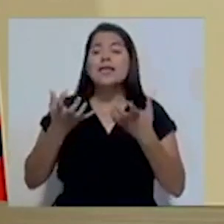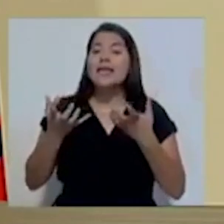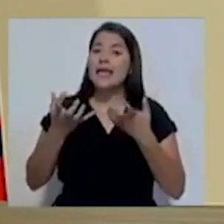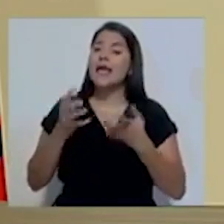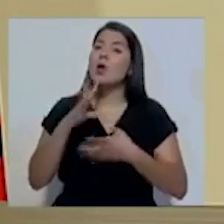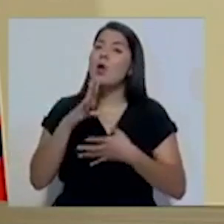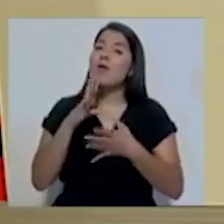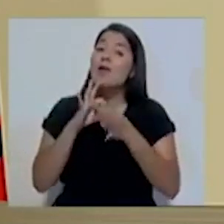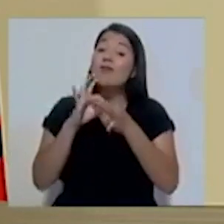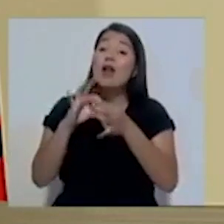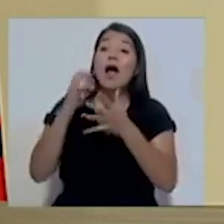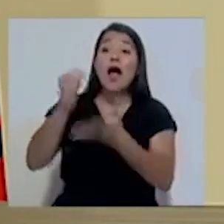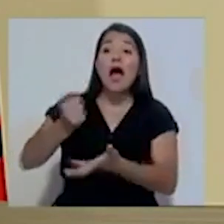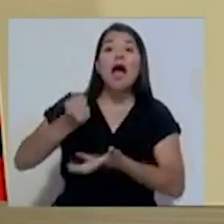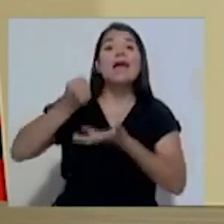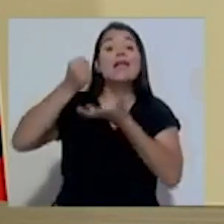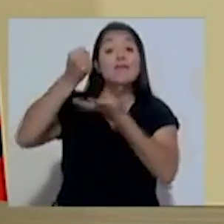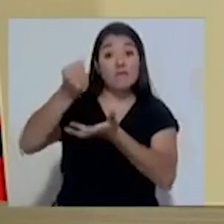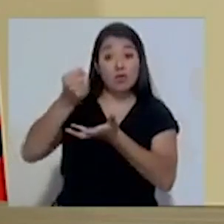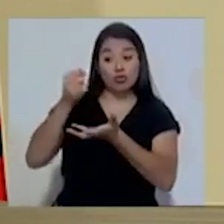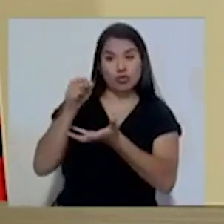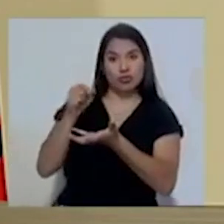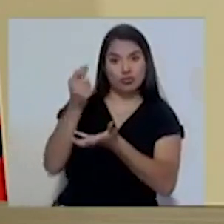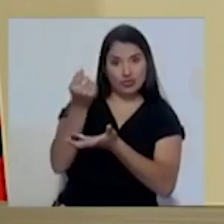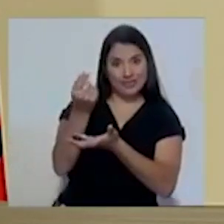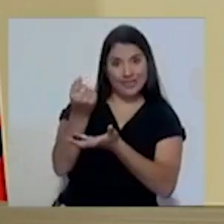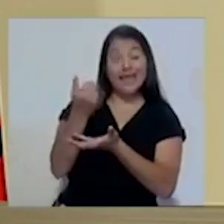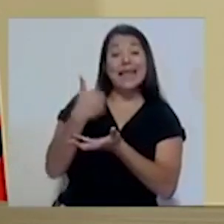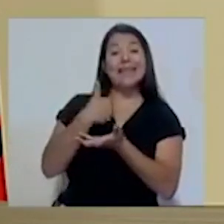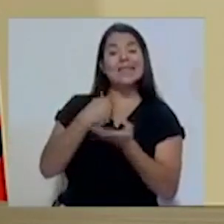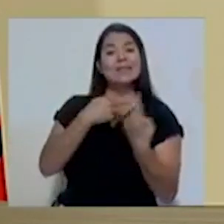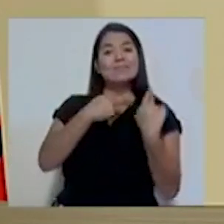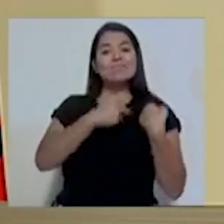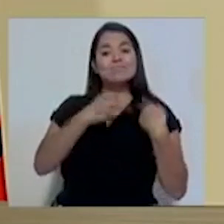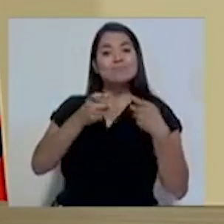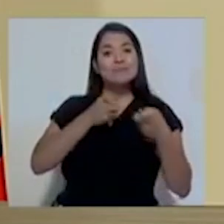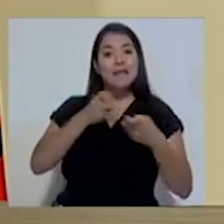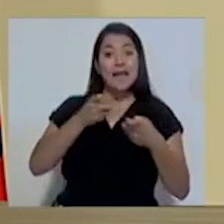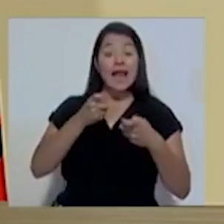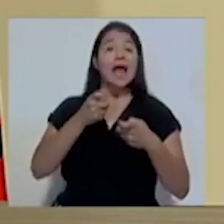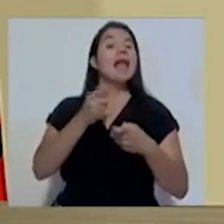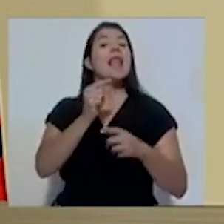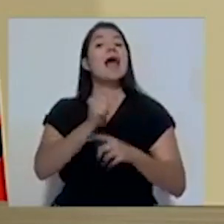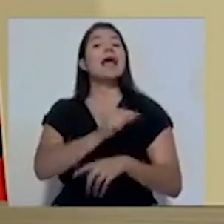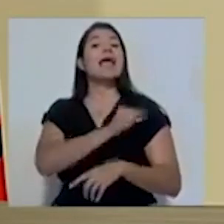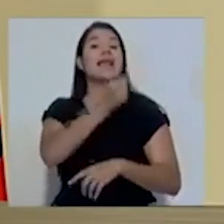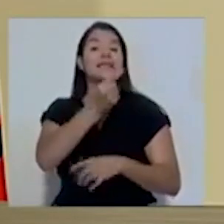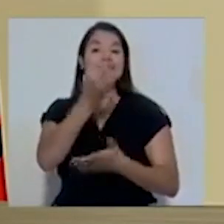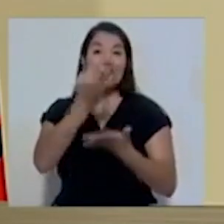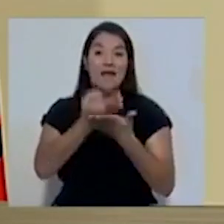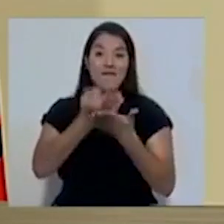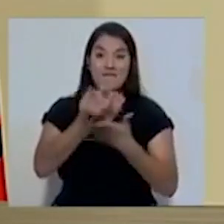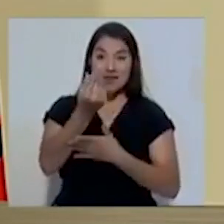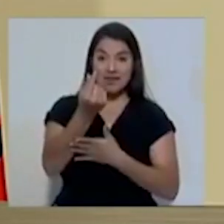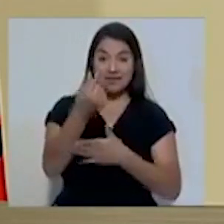fondo de contingencias que administra la gerencia financiera de la Caja Costarricense del Seguro Social.